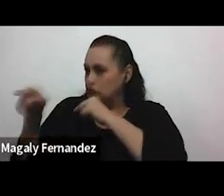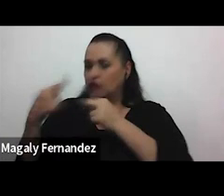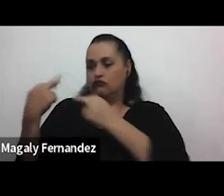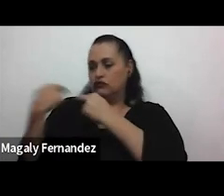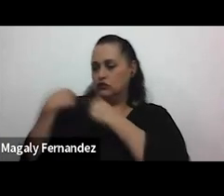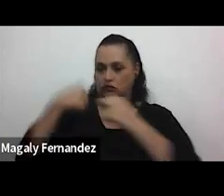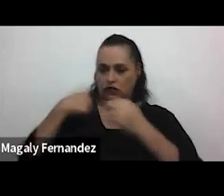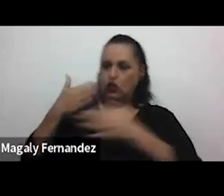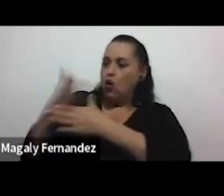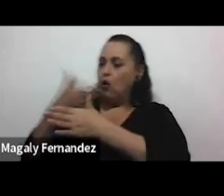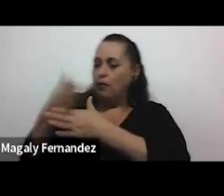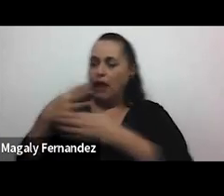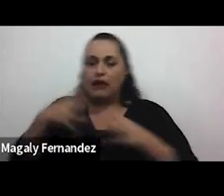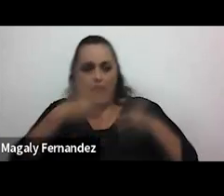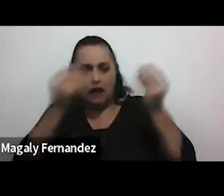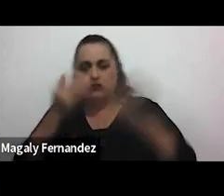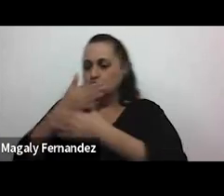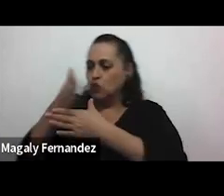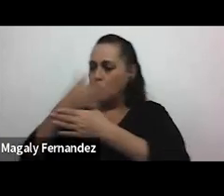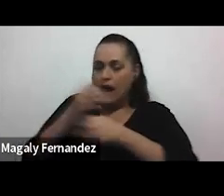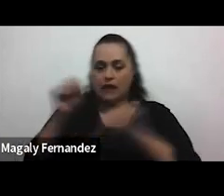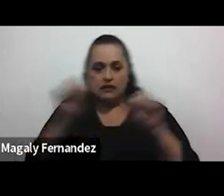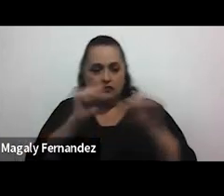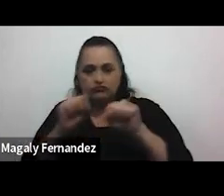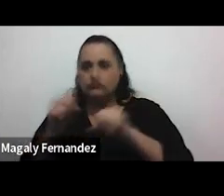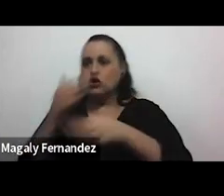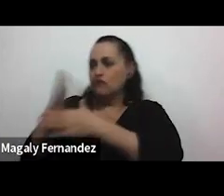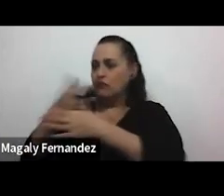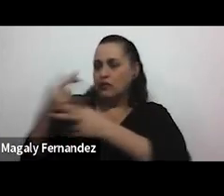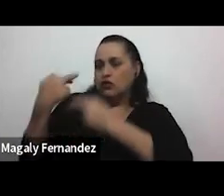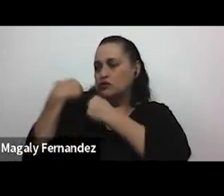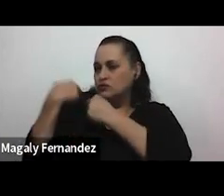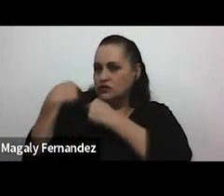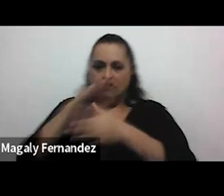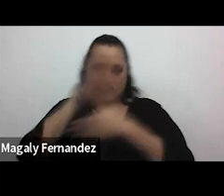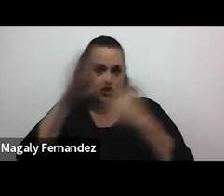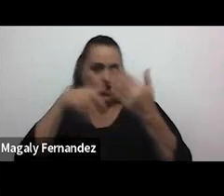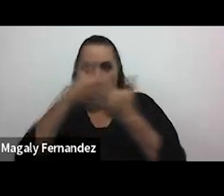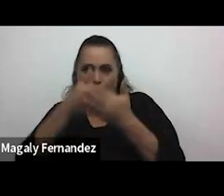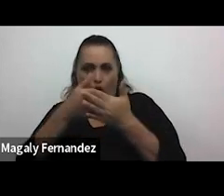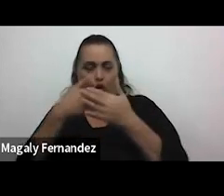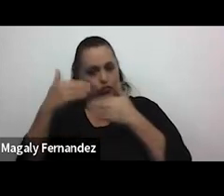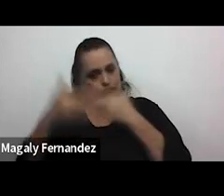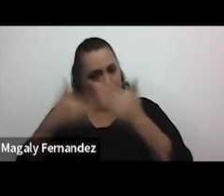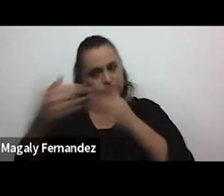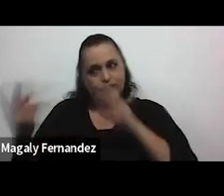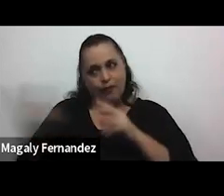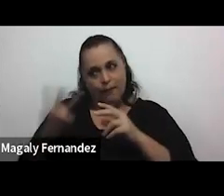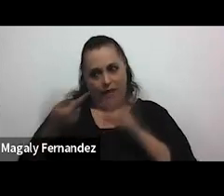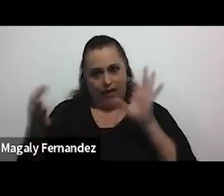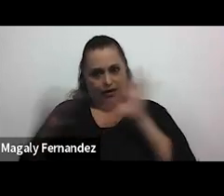compartimos los gastos nos compartimos las diferentes responsabilidades que podemos adquirir en ese vínculo de pareja